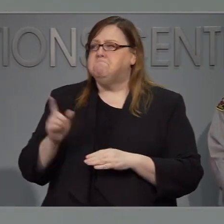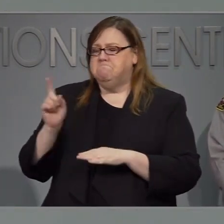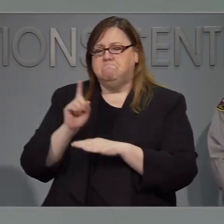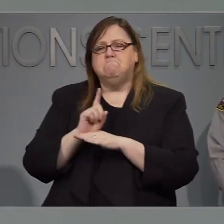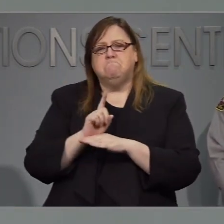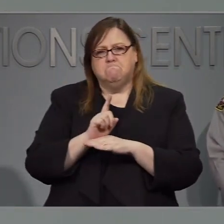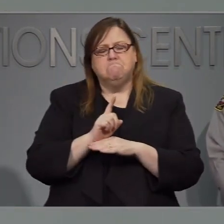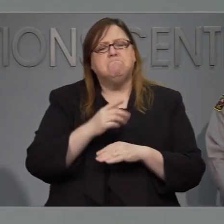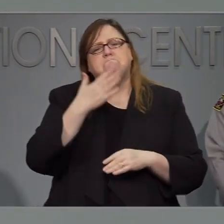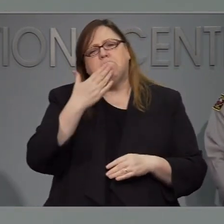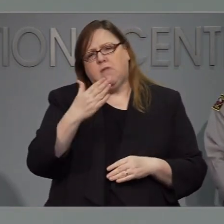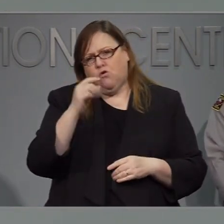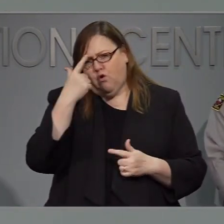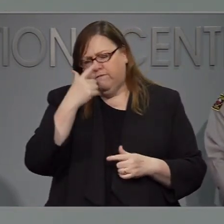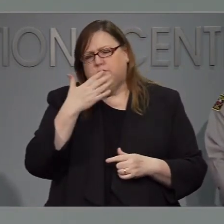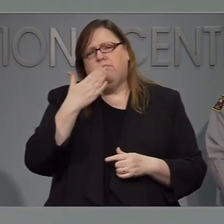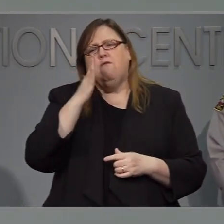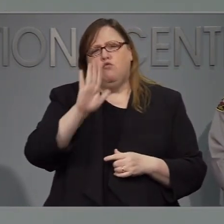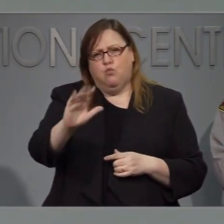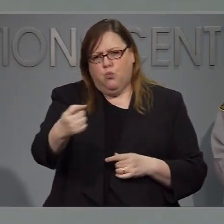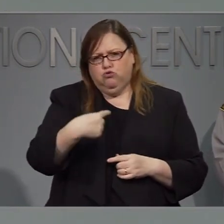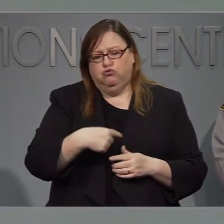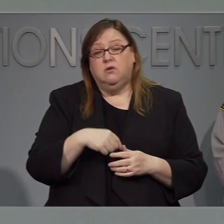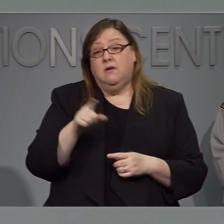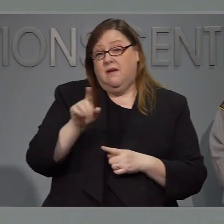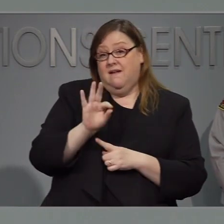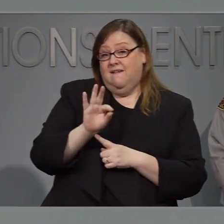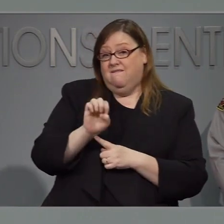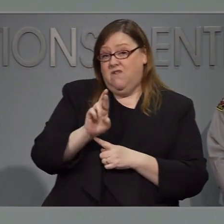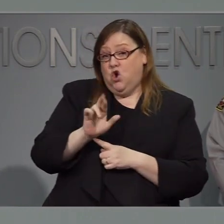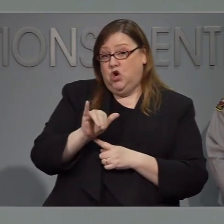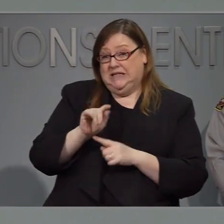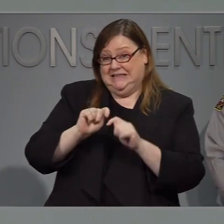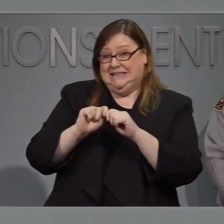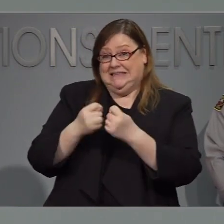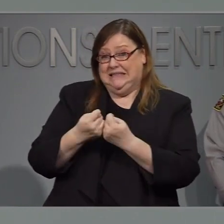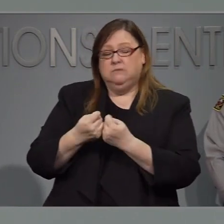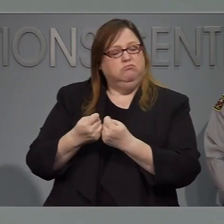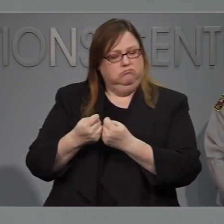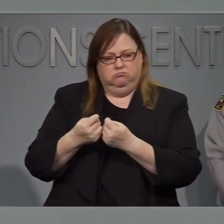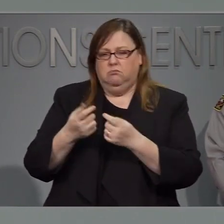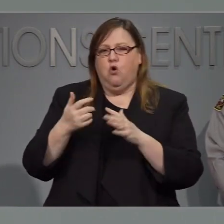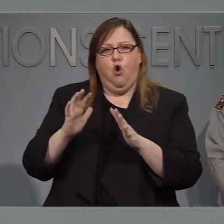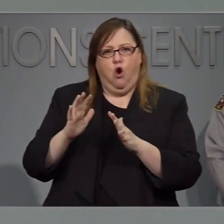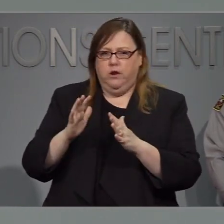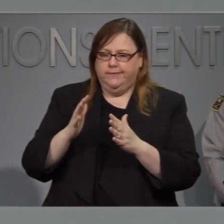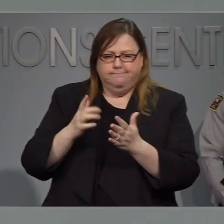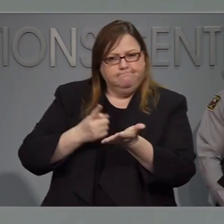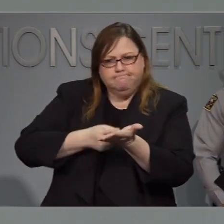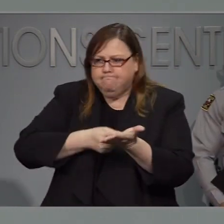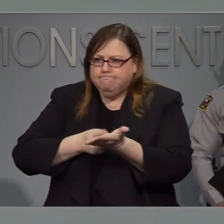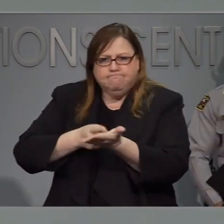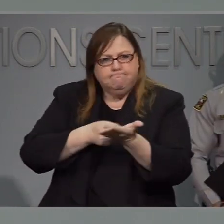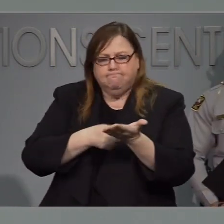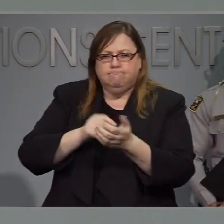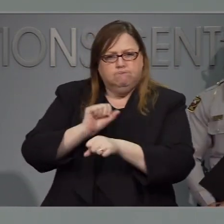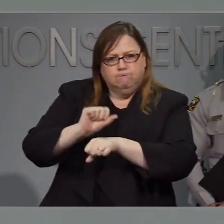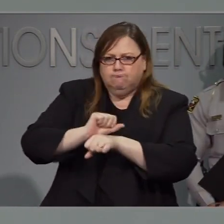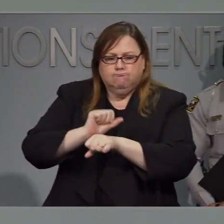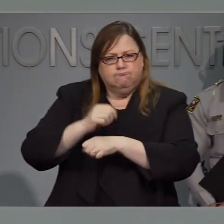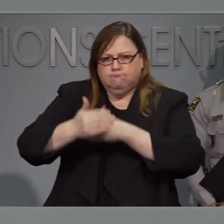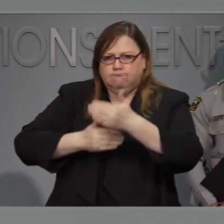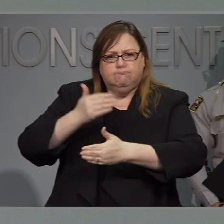Gracias, gobernador. Gracias por esta pregunta. Los equipos de transbordadores ya empezaron a trabajar